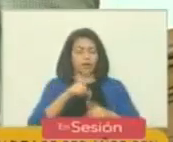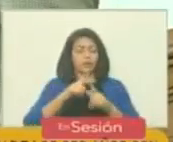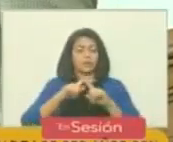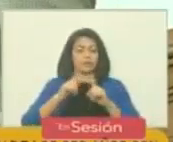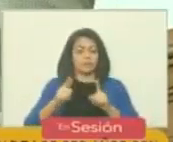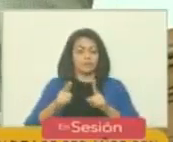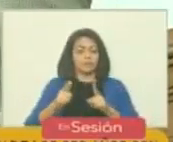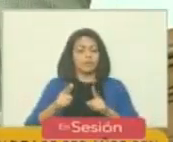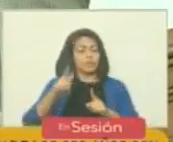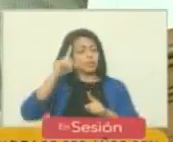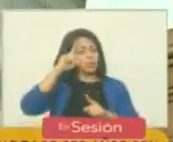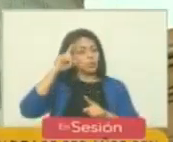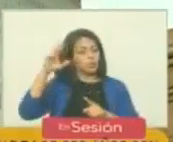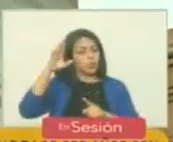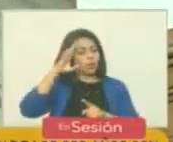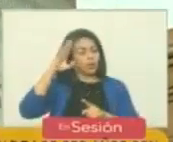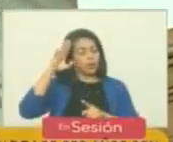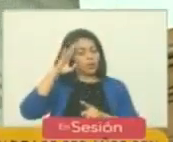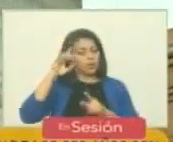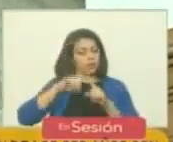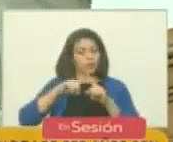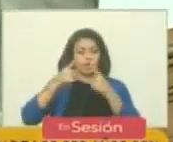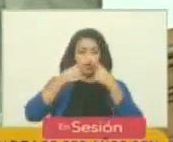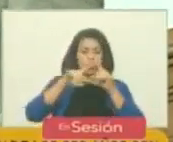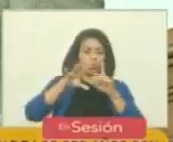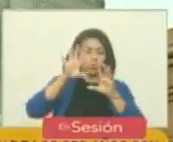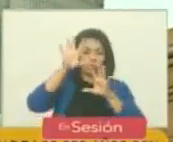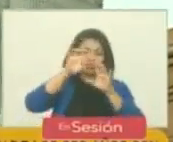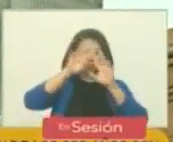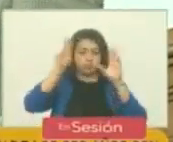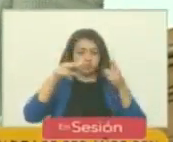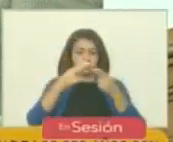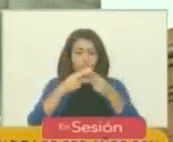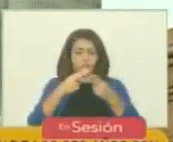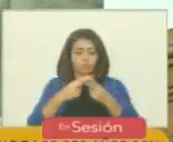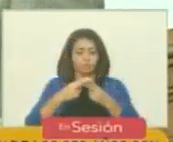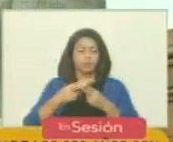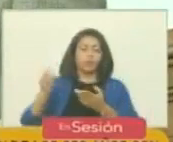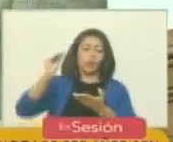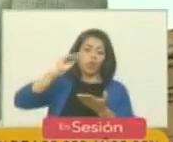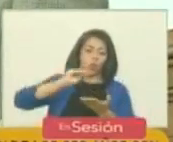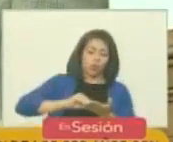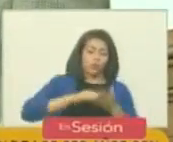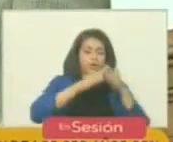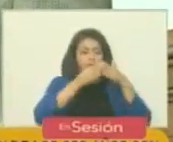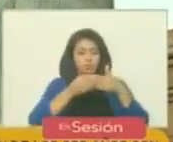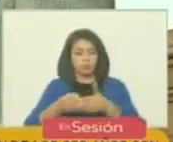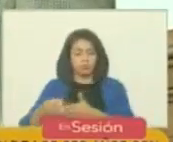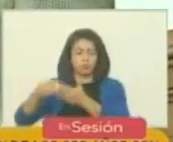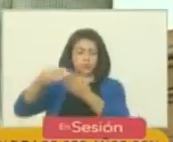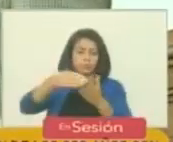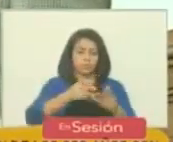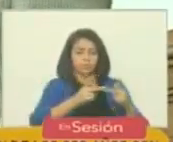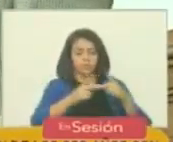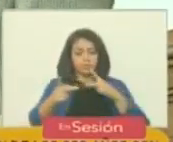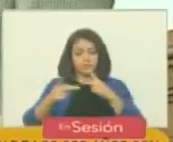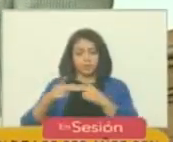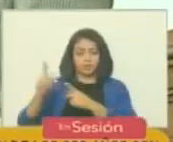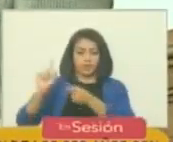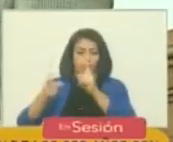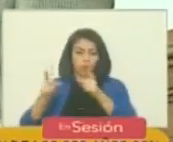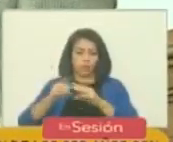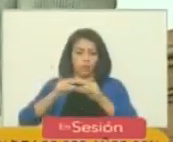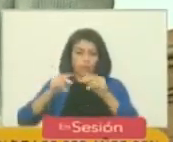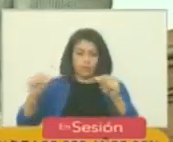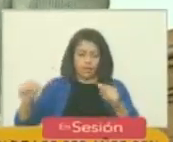como de sueños extraterrestres. Cruzó y volvió a cruzar miles de kilómetros a través de alguna de las